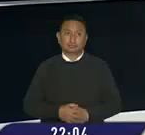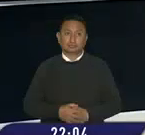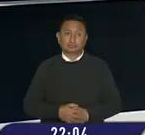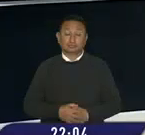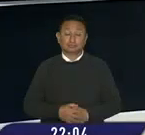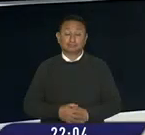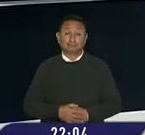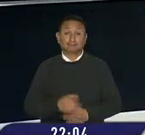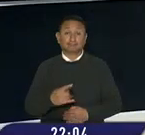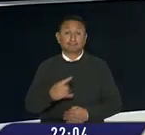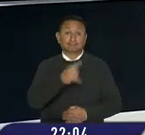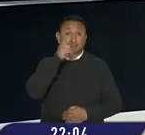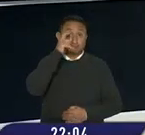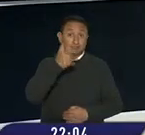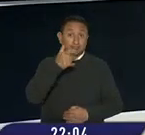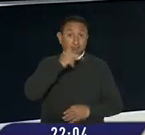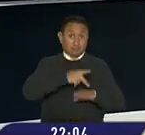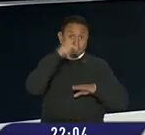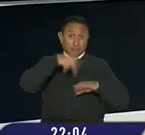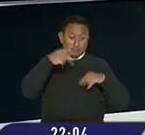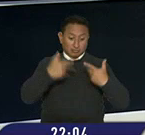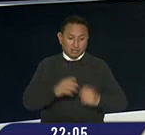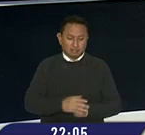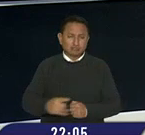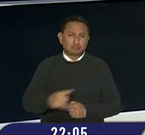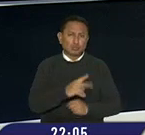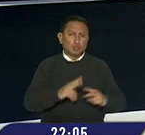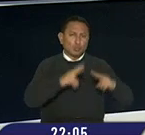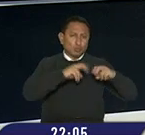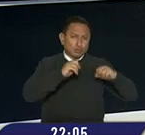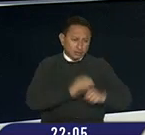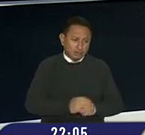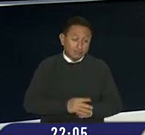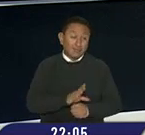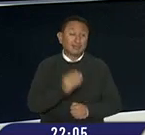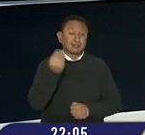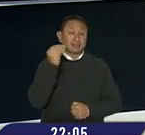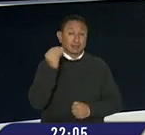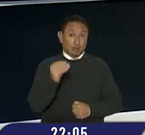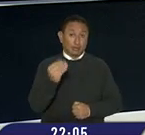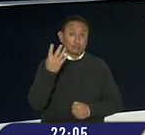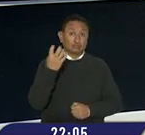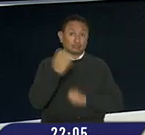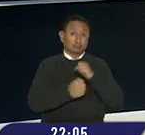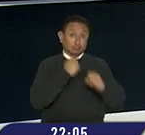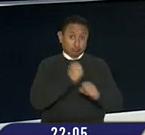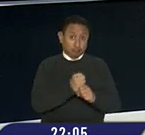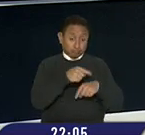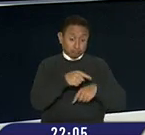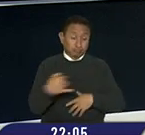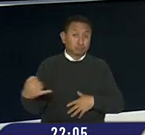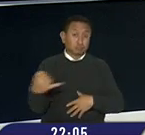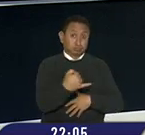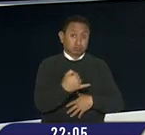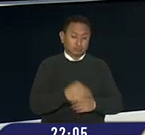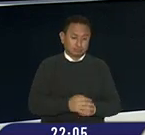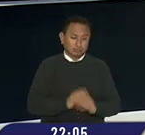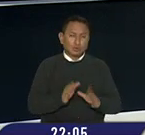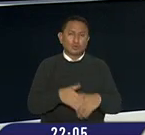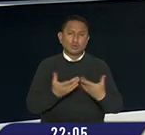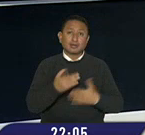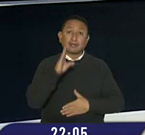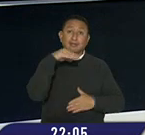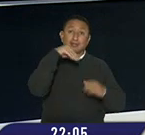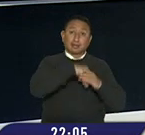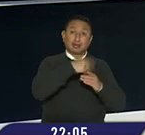La Oficialía de Pichincha investiga una presunta violación a una adolescente de 14 años de edad que habría ocurrido